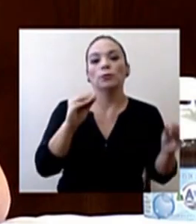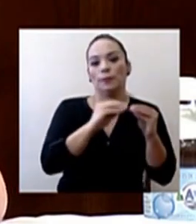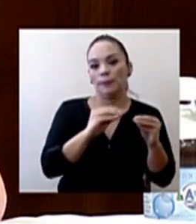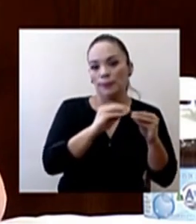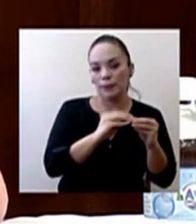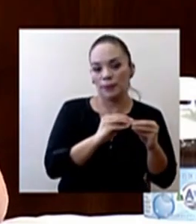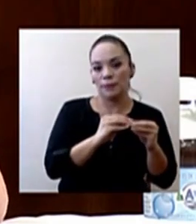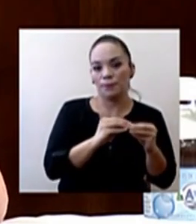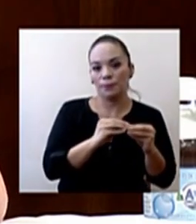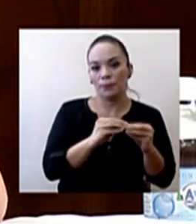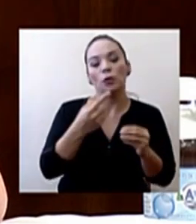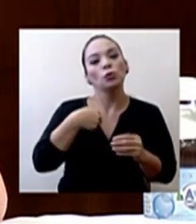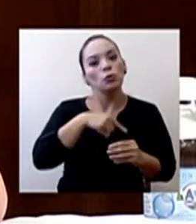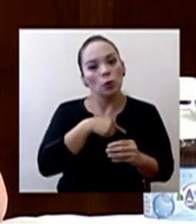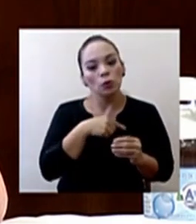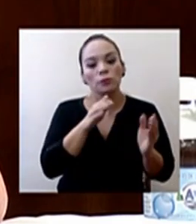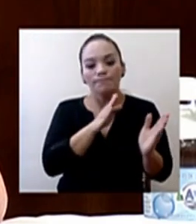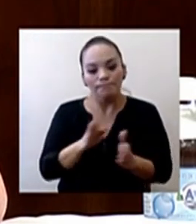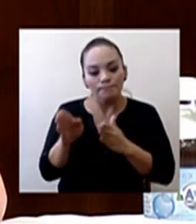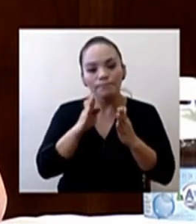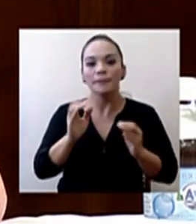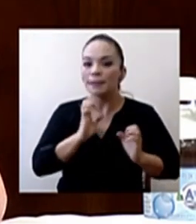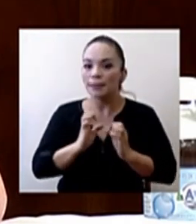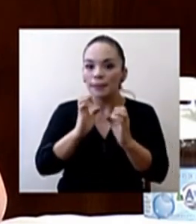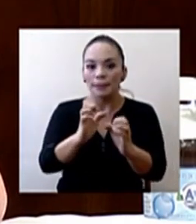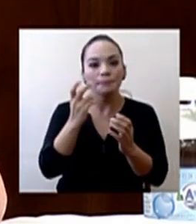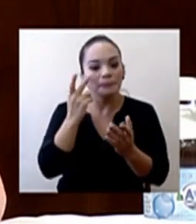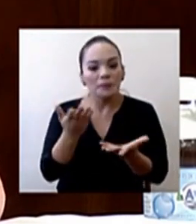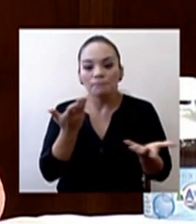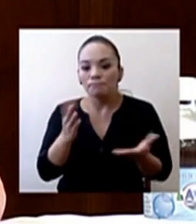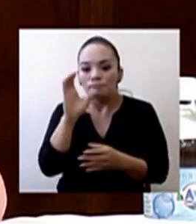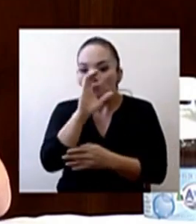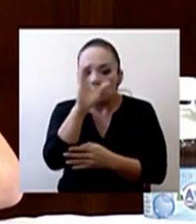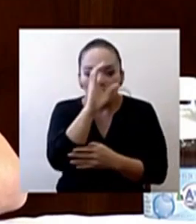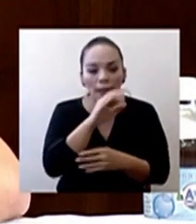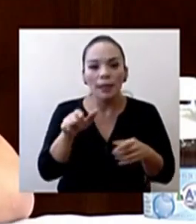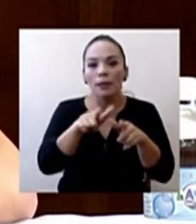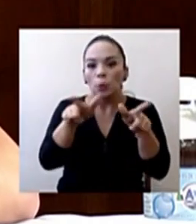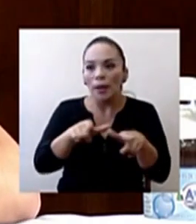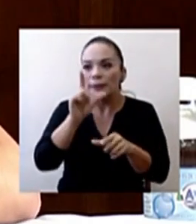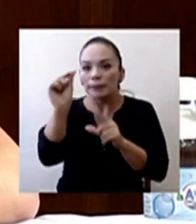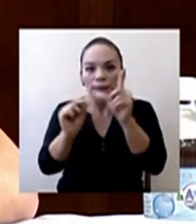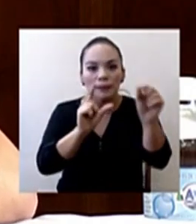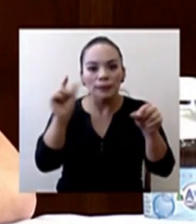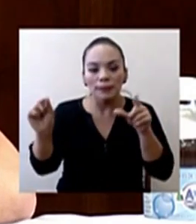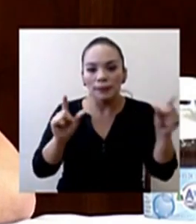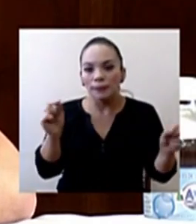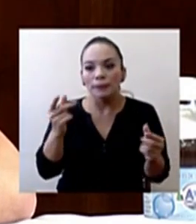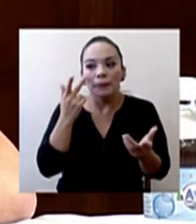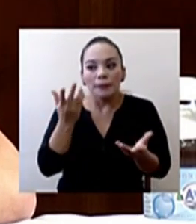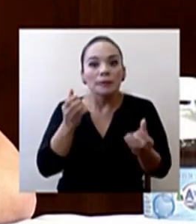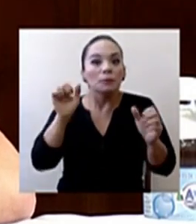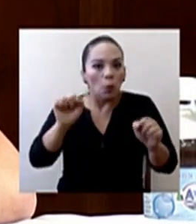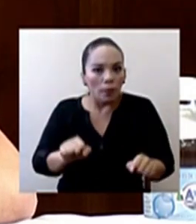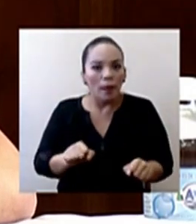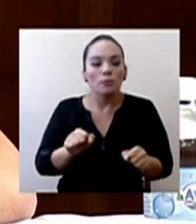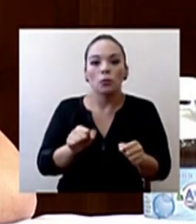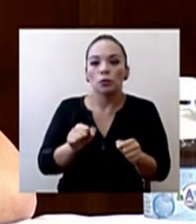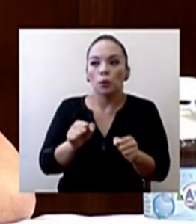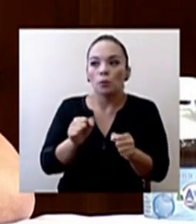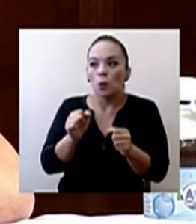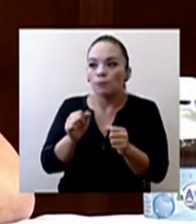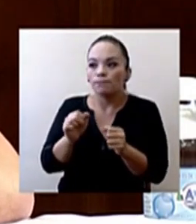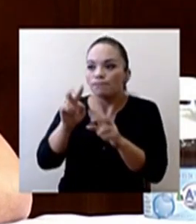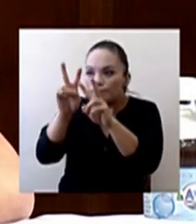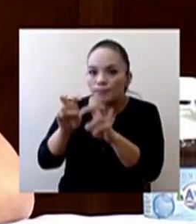planificando una estrategia a ver si buscamos en las zonas periféricas, pues, testeamos a una gran cantidad de